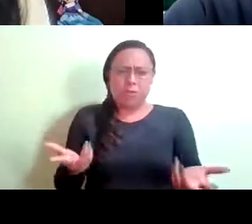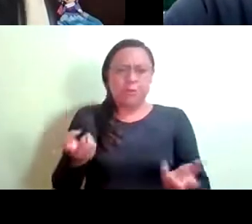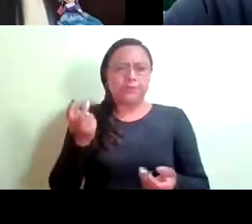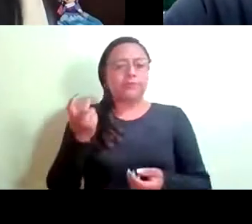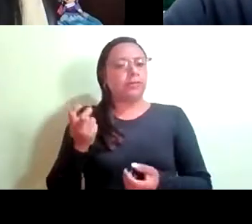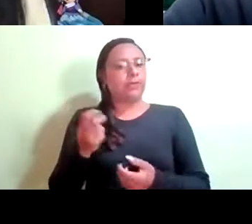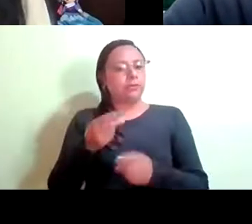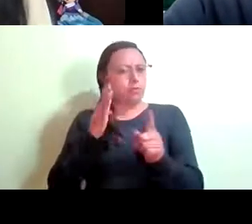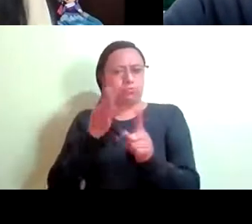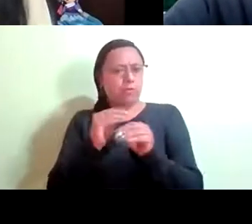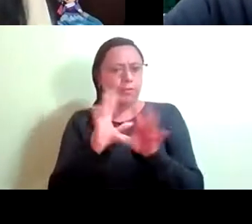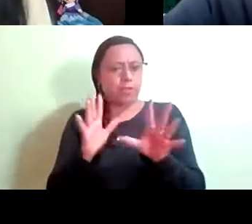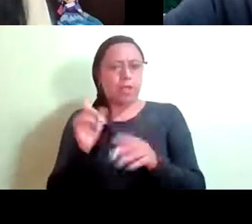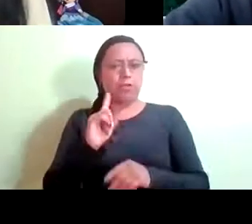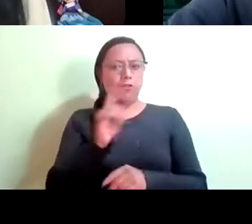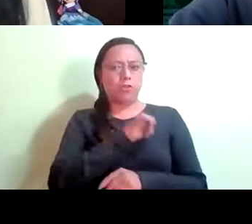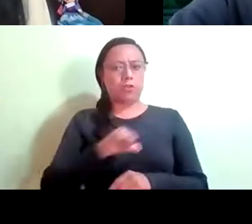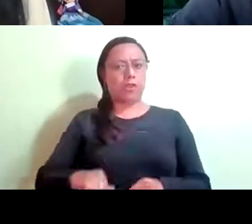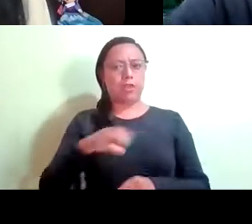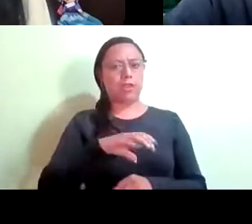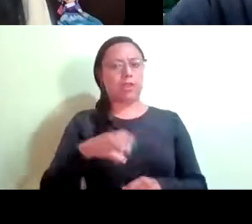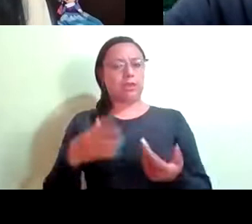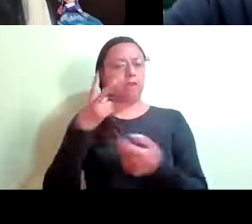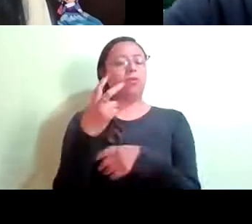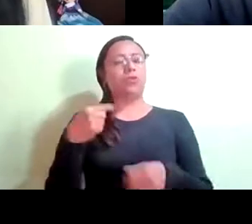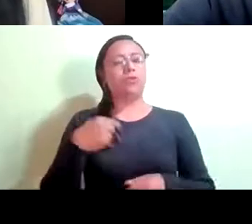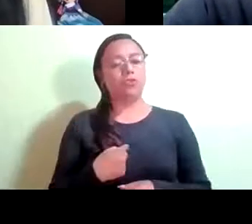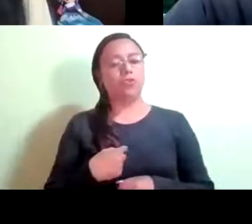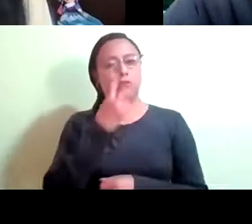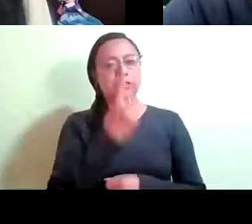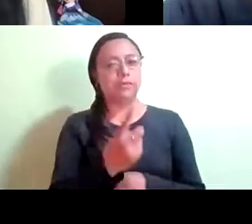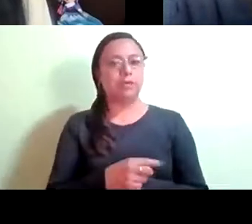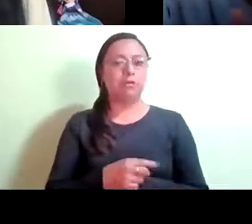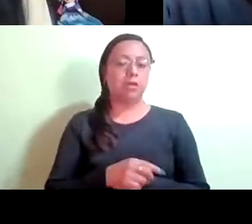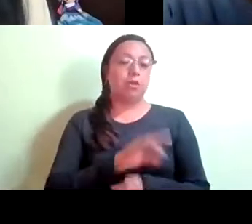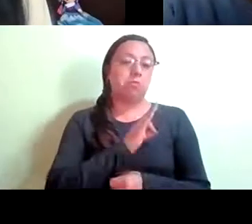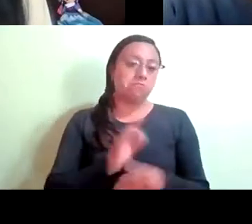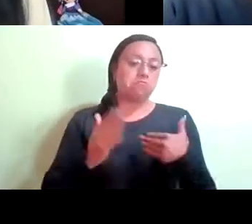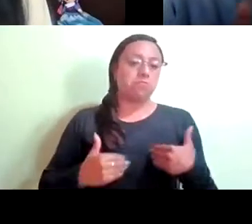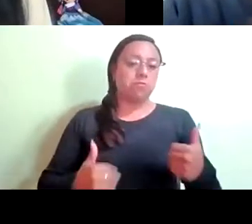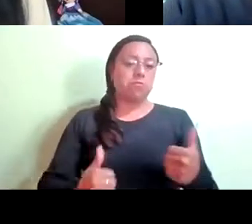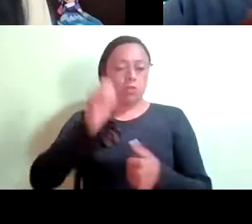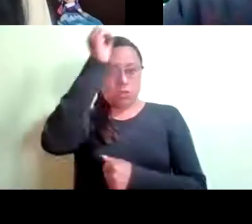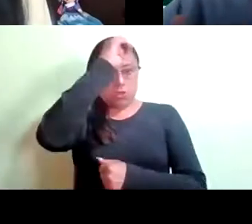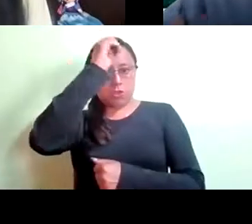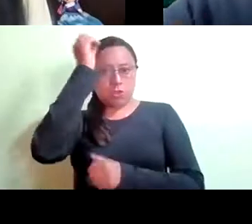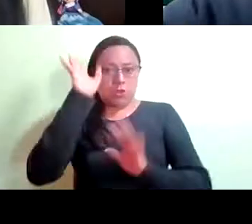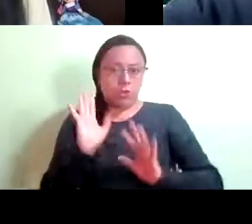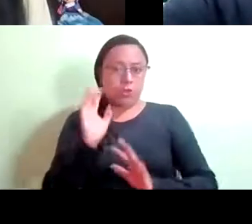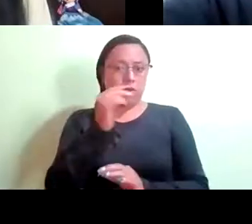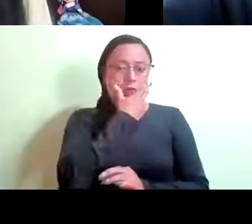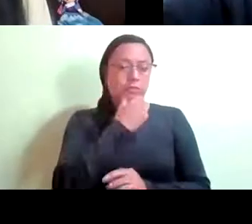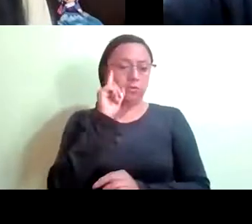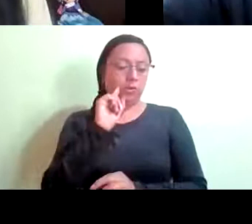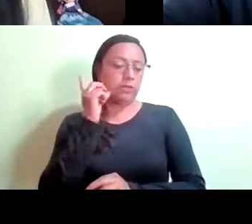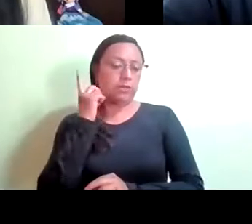así expresamente la alcaldía, entonces, por eso yo decía que en una interpretación, salvo mejor opinión de las compañeras diputadas y diputados